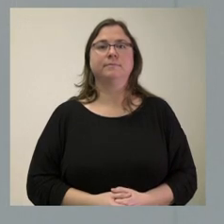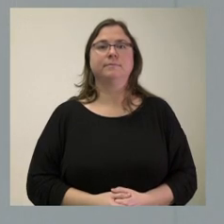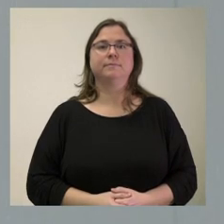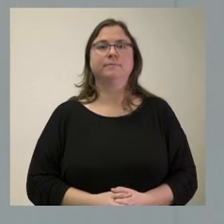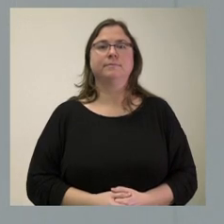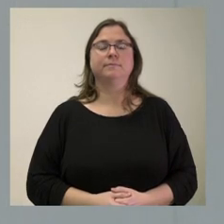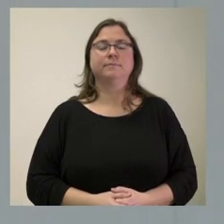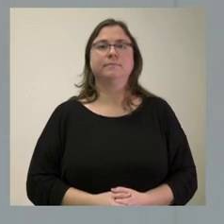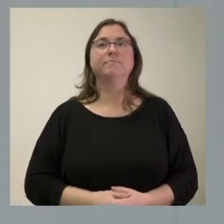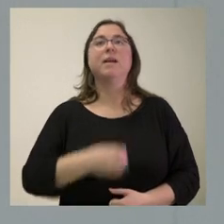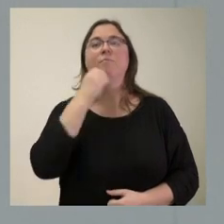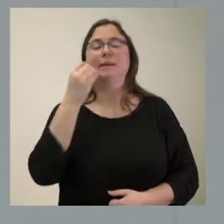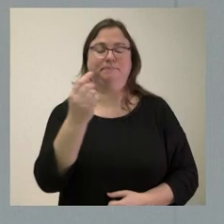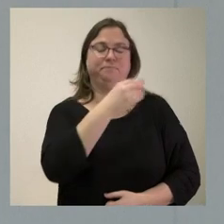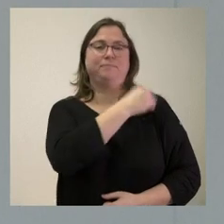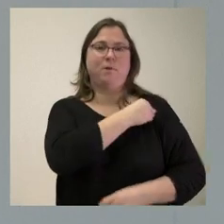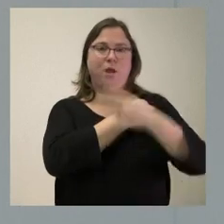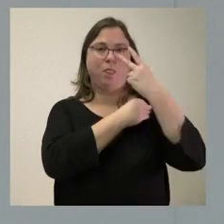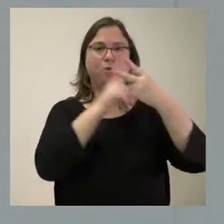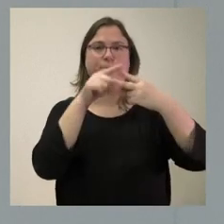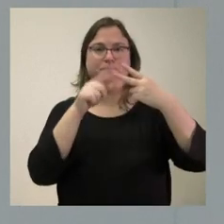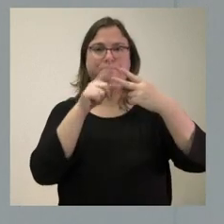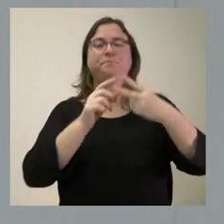Bien, usted plantea dos cuestiones, ¿no?